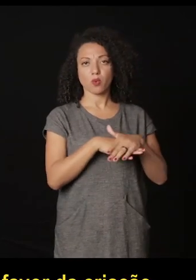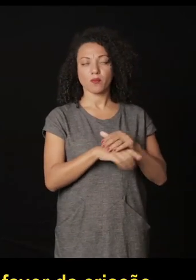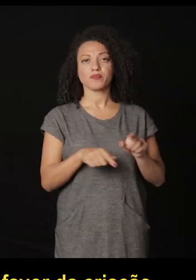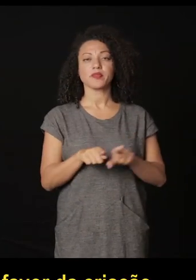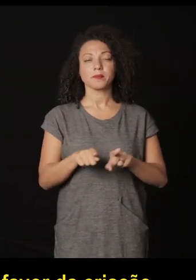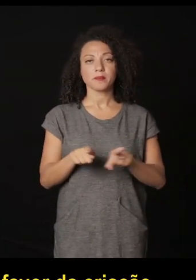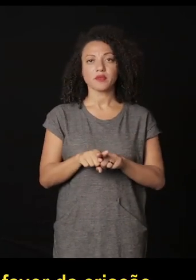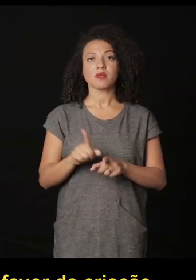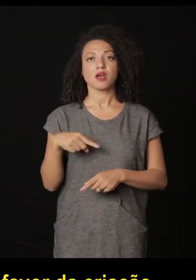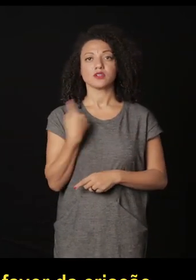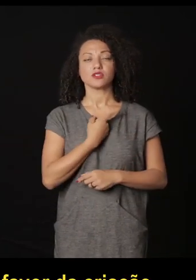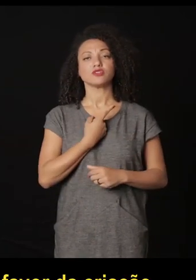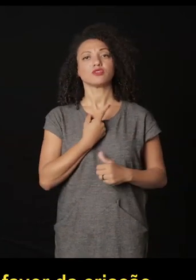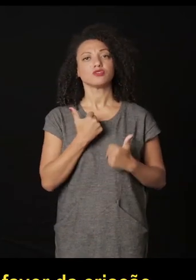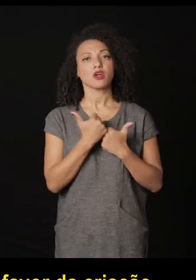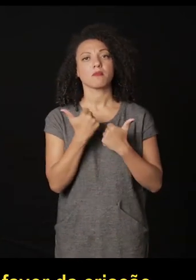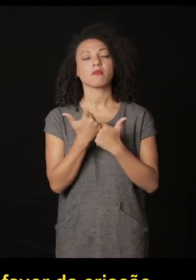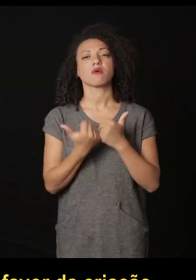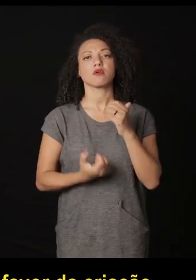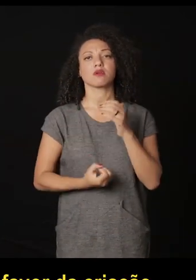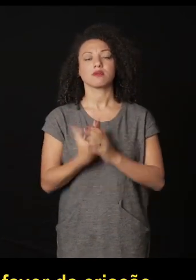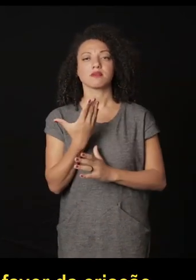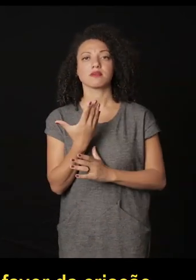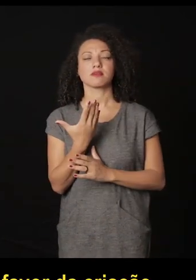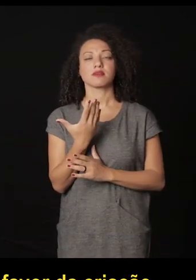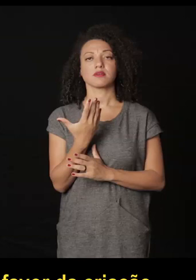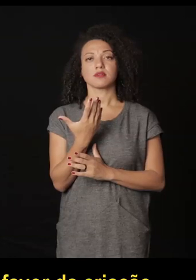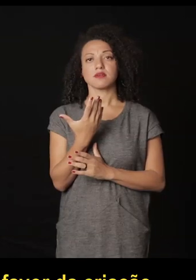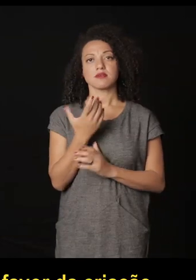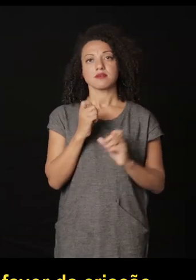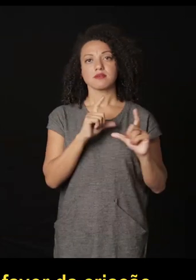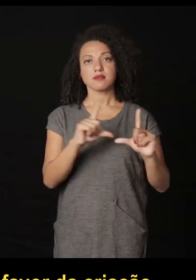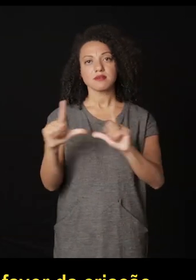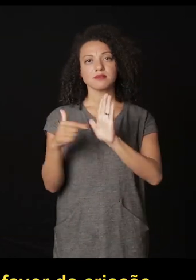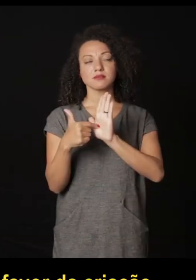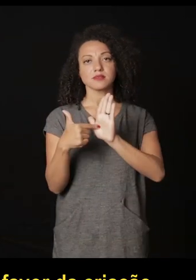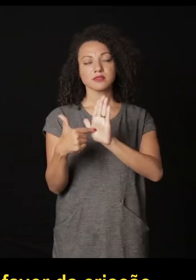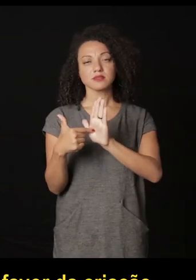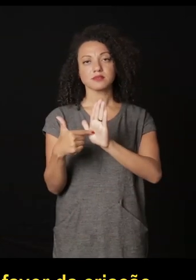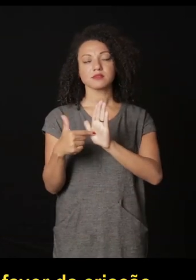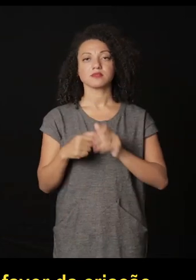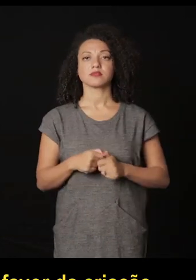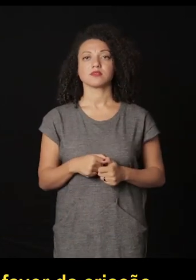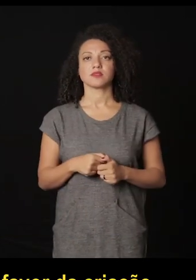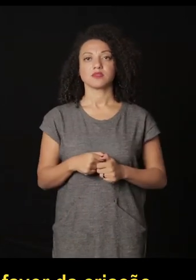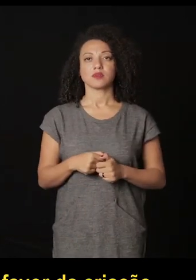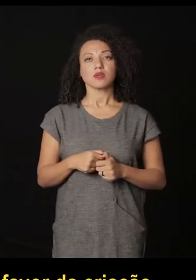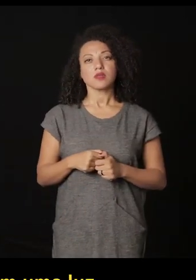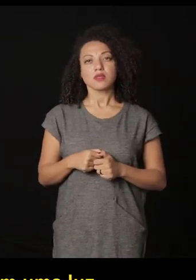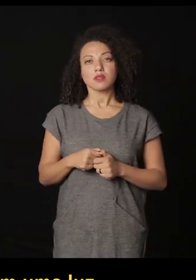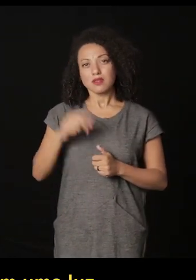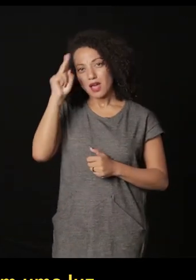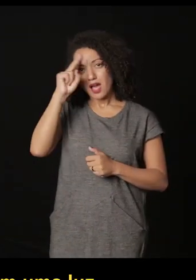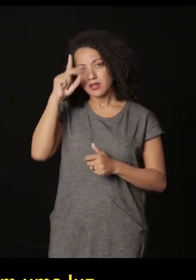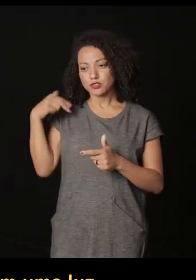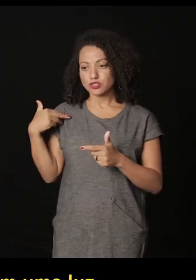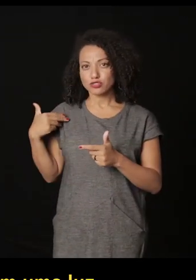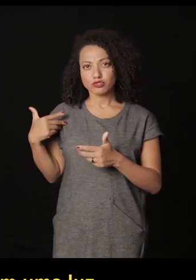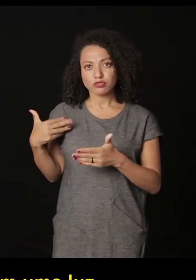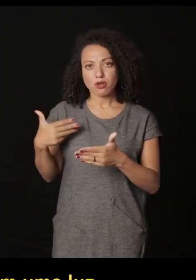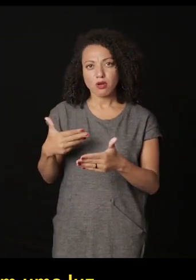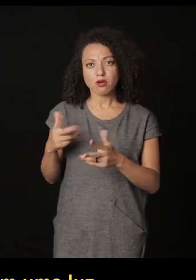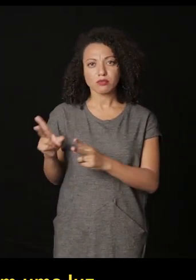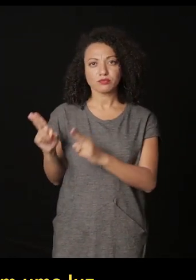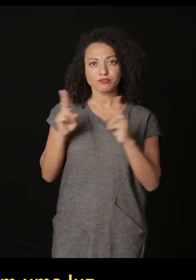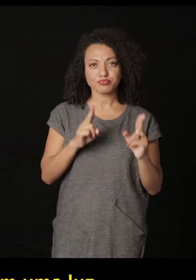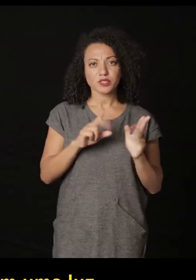sin embargo también pues bueno estamos en pro de la creación y generación de exposiciones de corte histórico